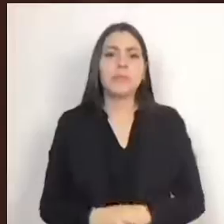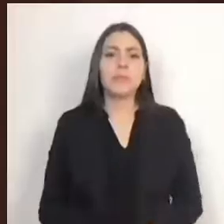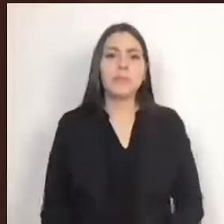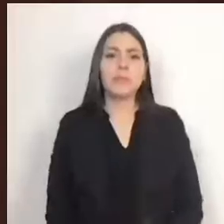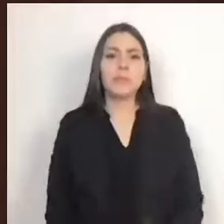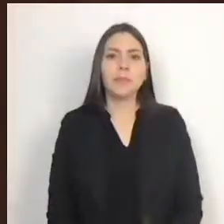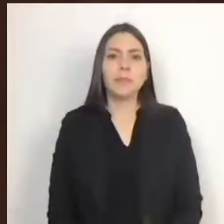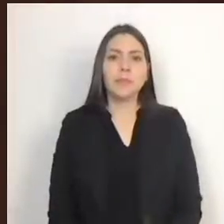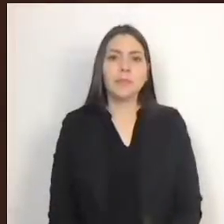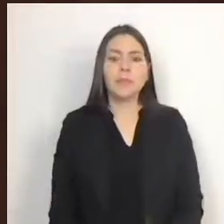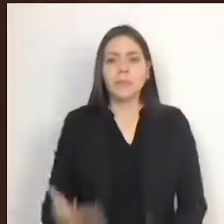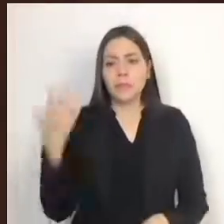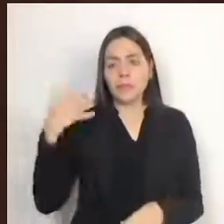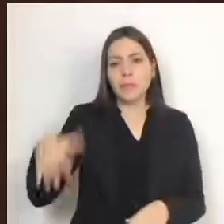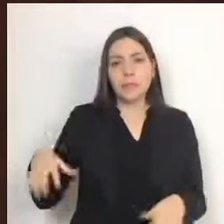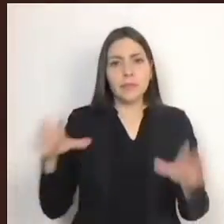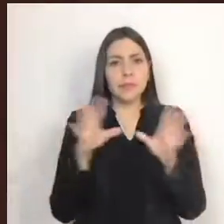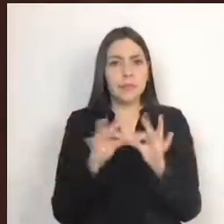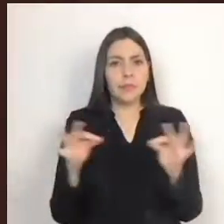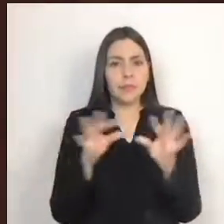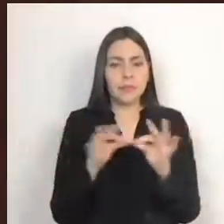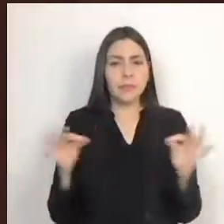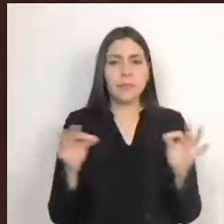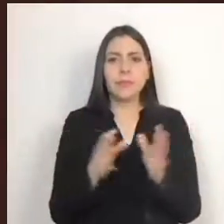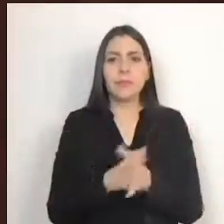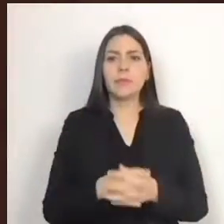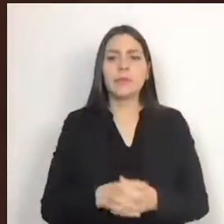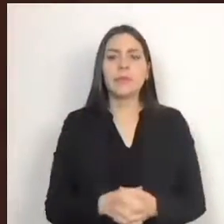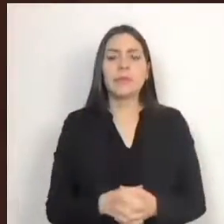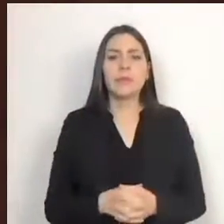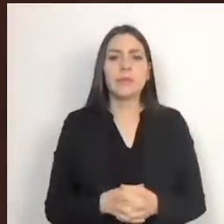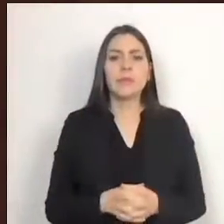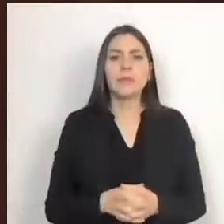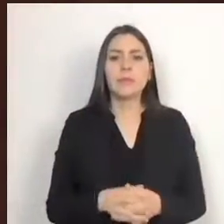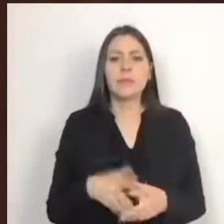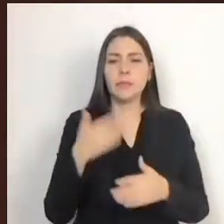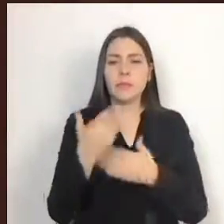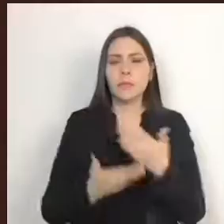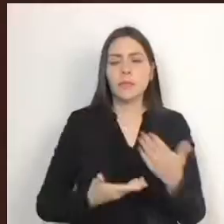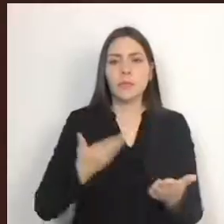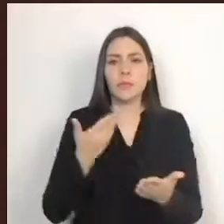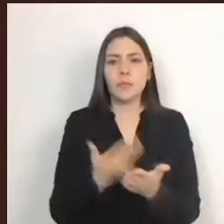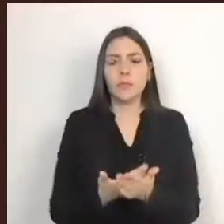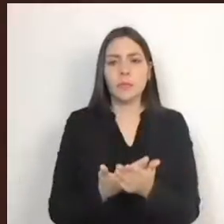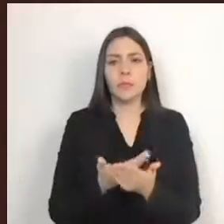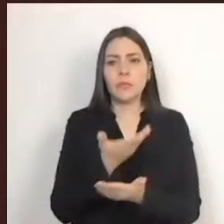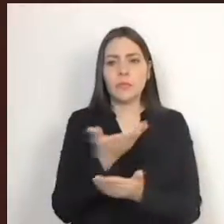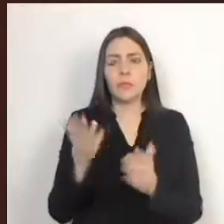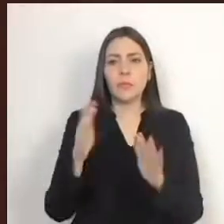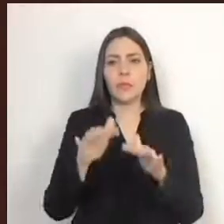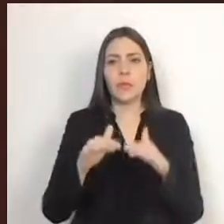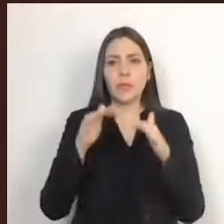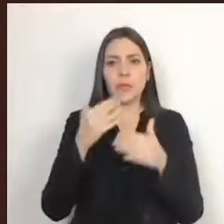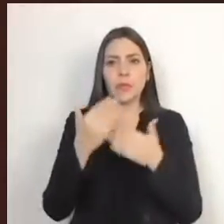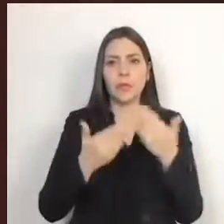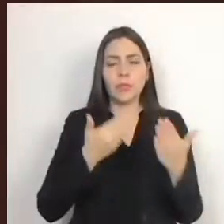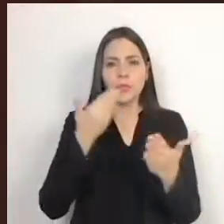Por lo anteriormente expuesto, someto a consideración de esta honorable asamblea a proyecto de decreto.